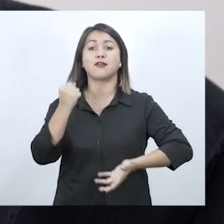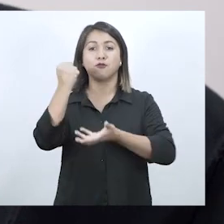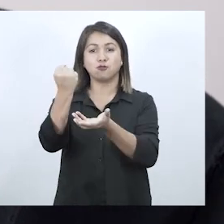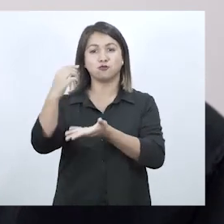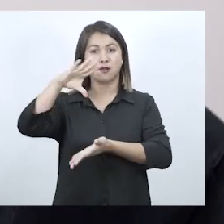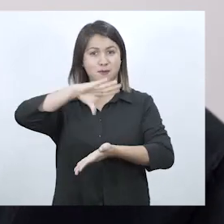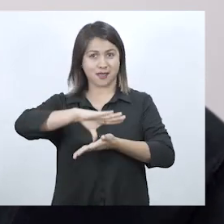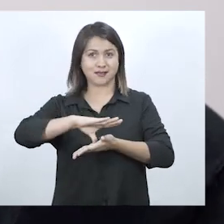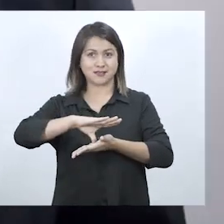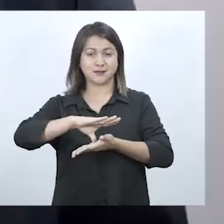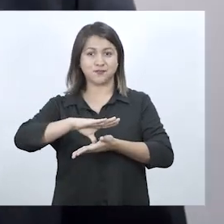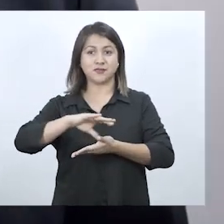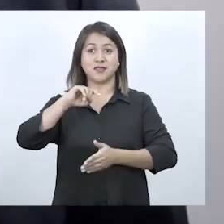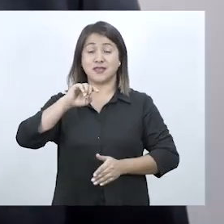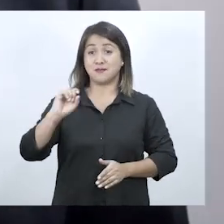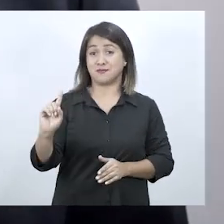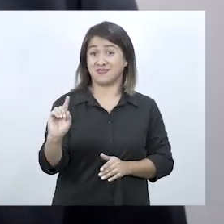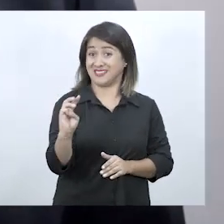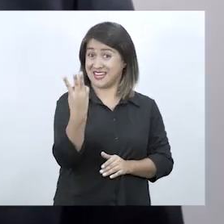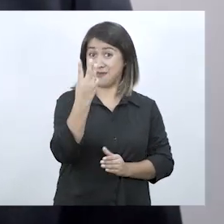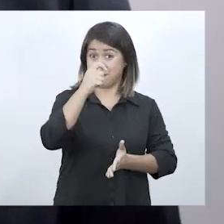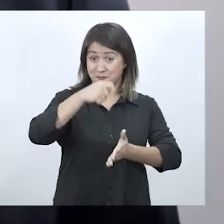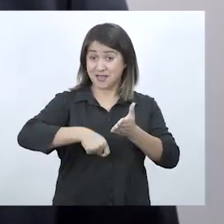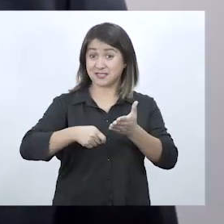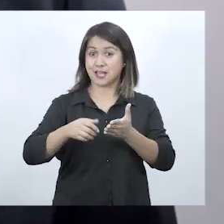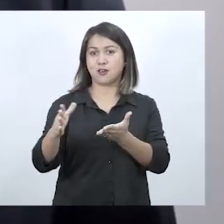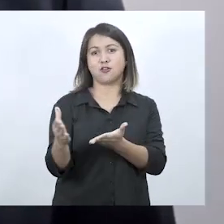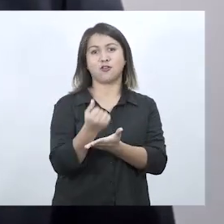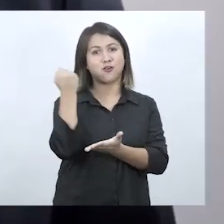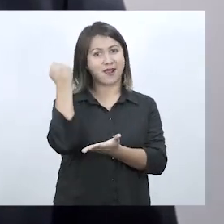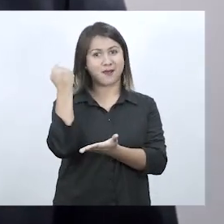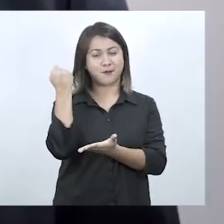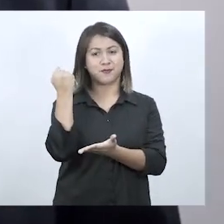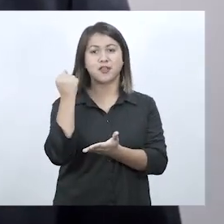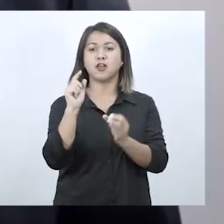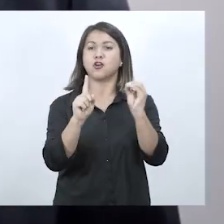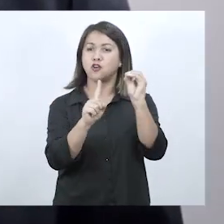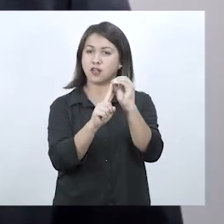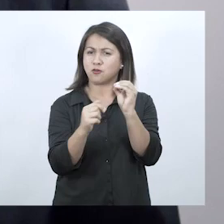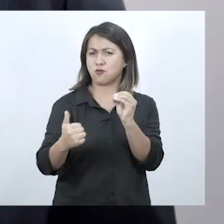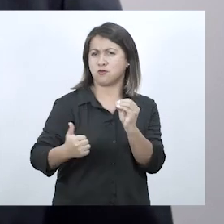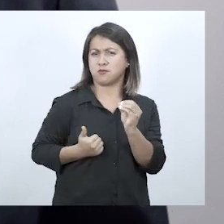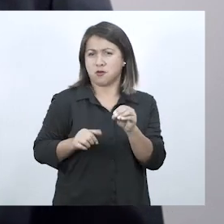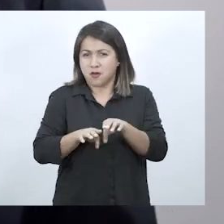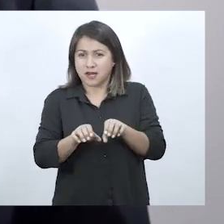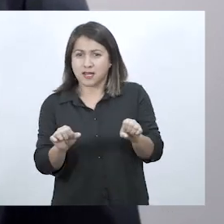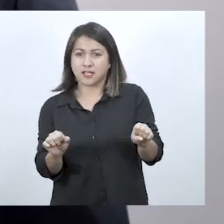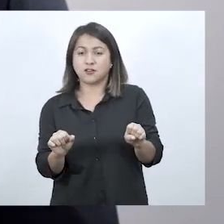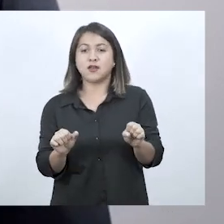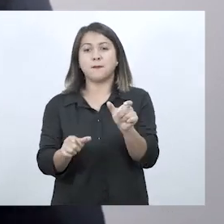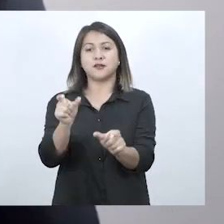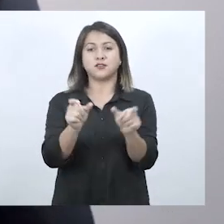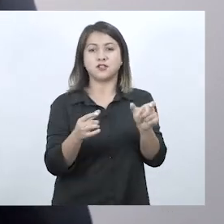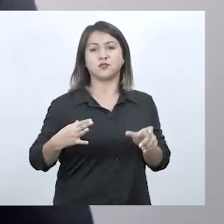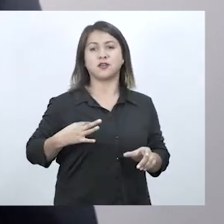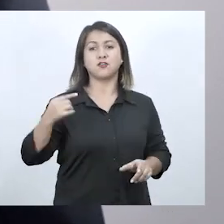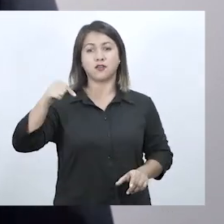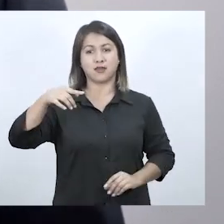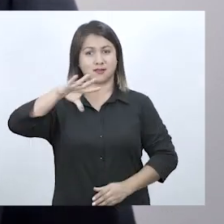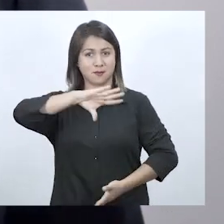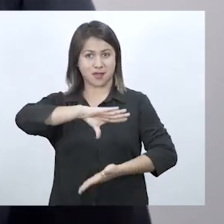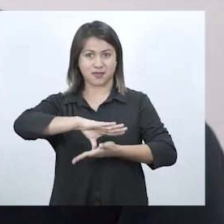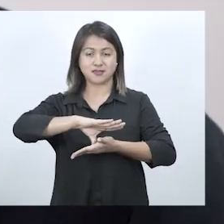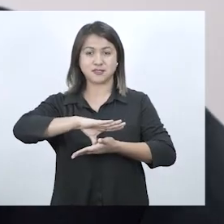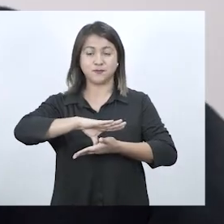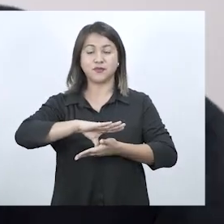más recursos al país. En este primer trimestre, lo logramos. Codelco cumplió con los ciudadanos